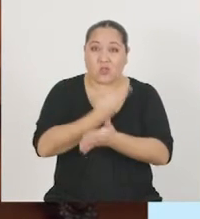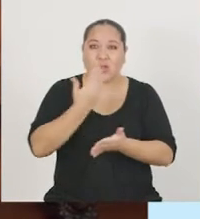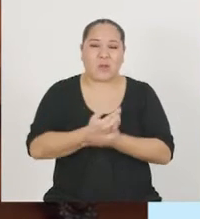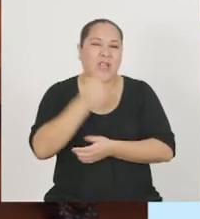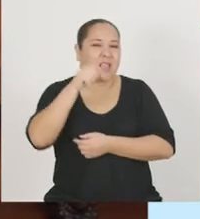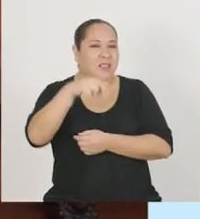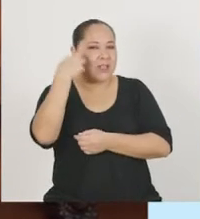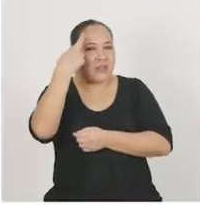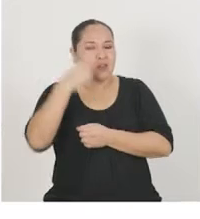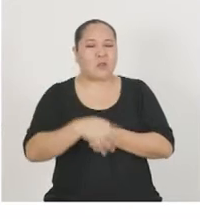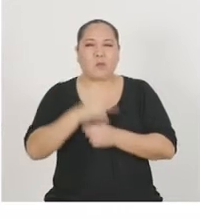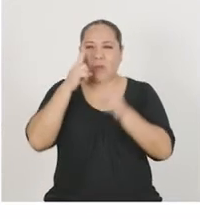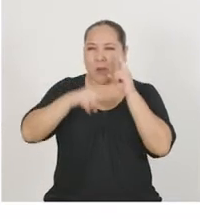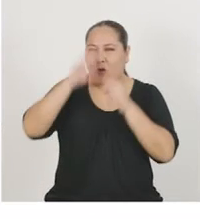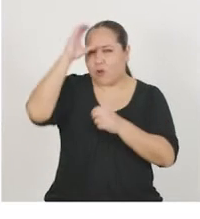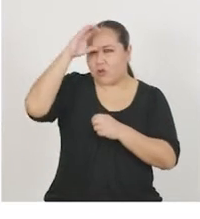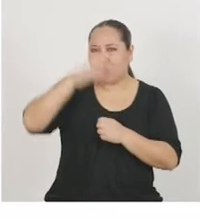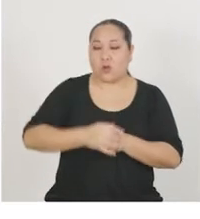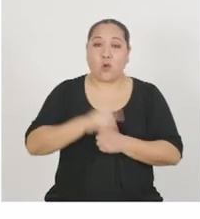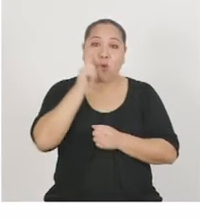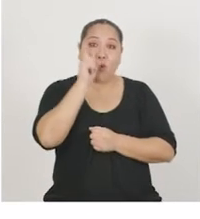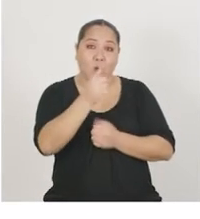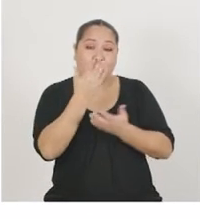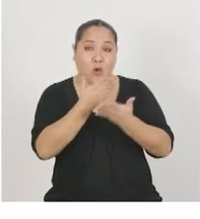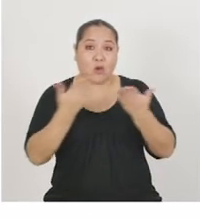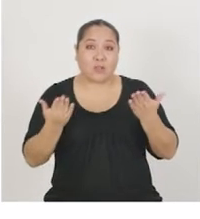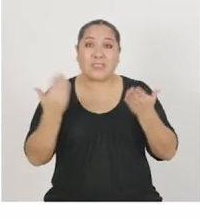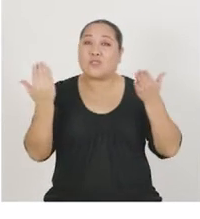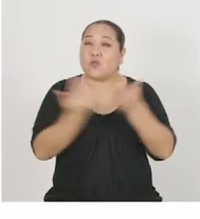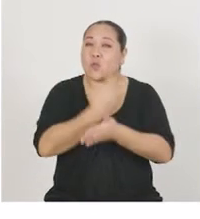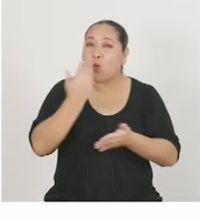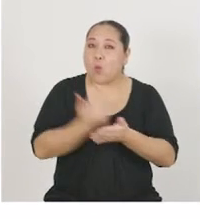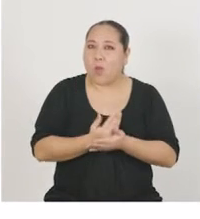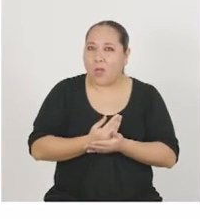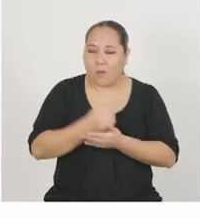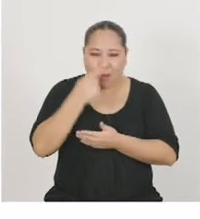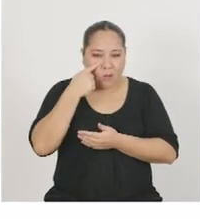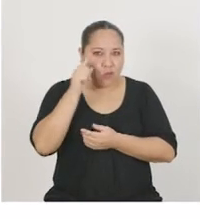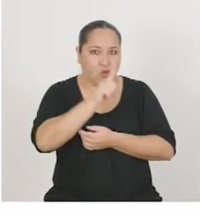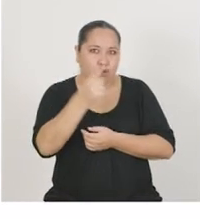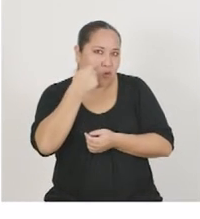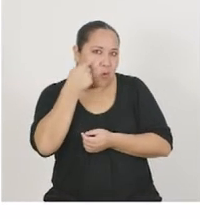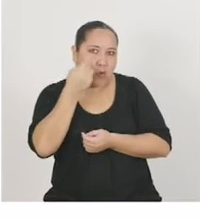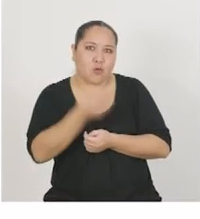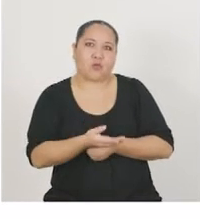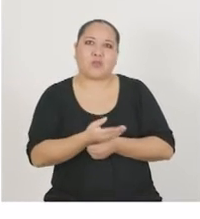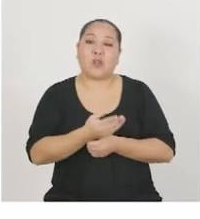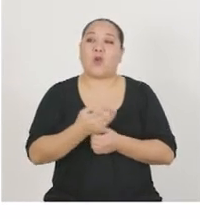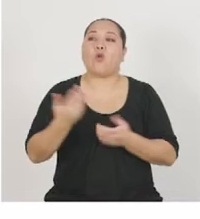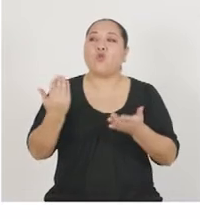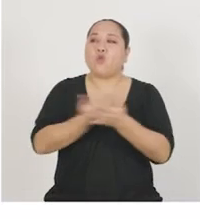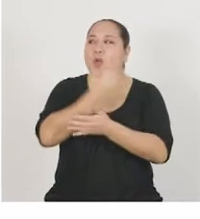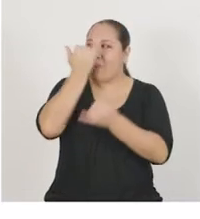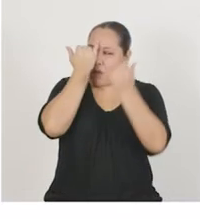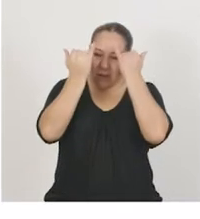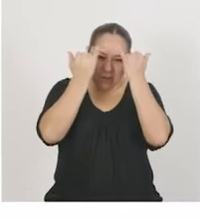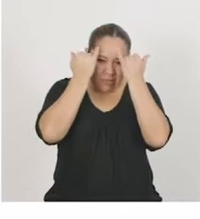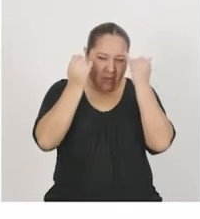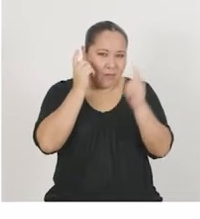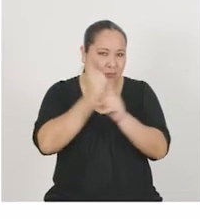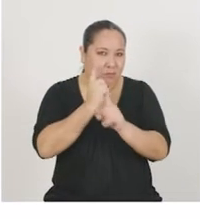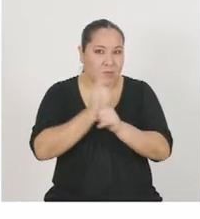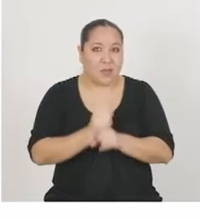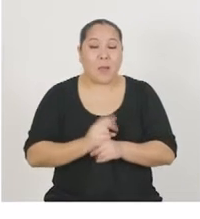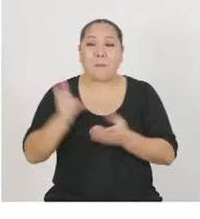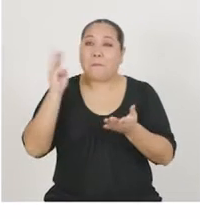con los conceptos. Un producto es novedoso cuando es desconocido, inédito y original. Mientras mayor